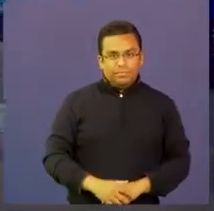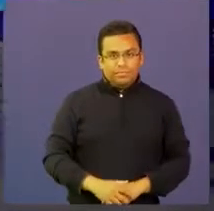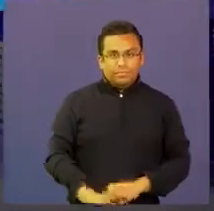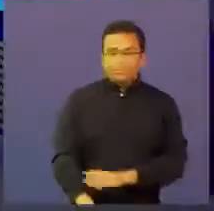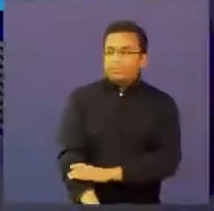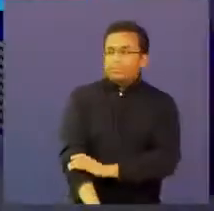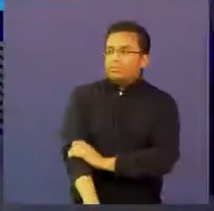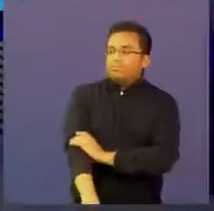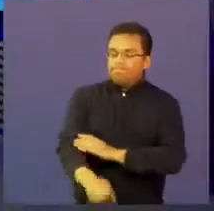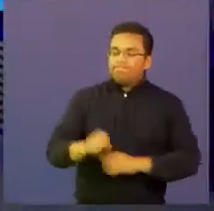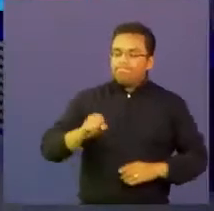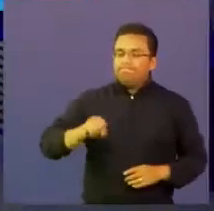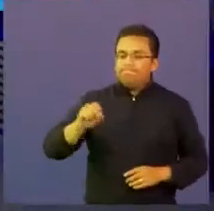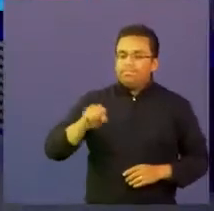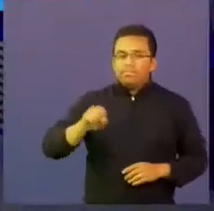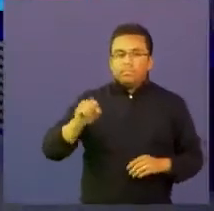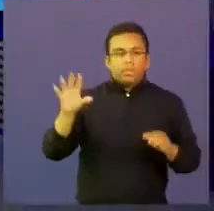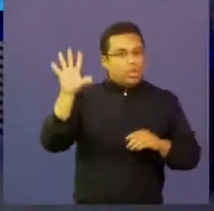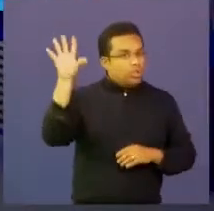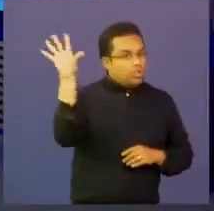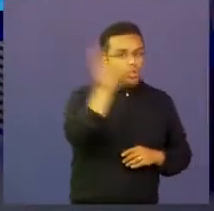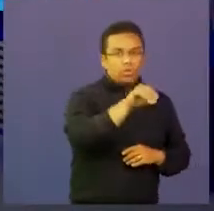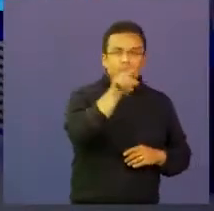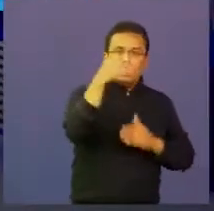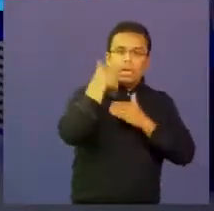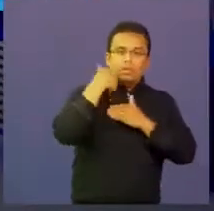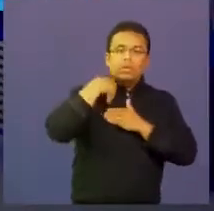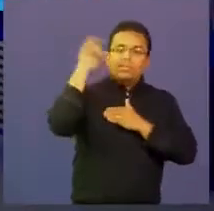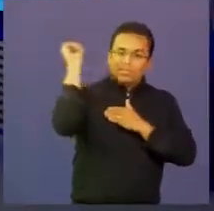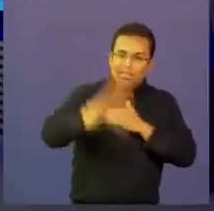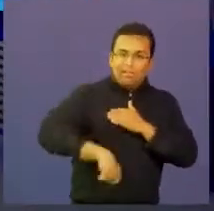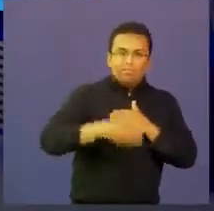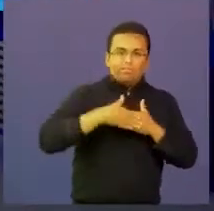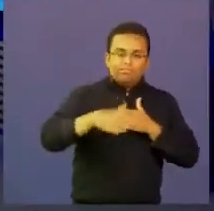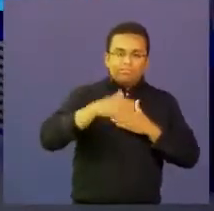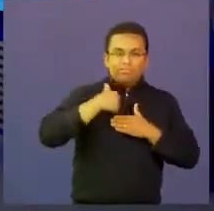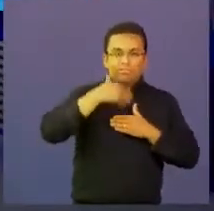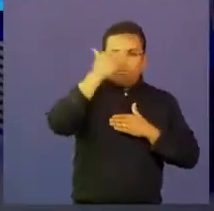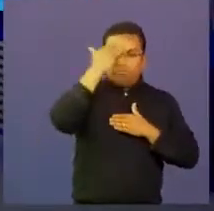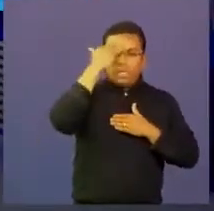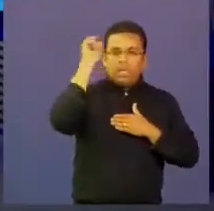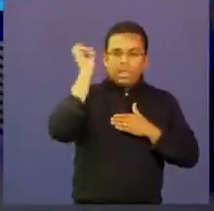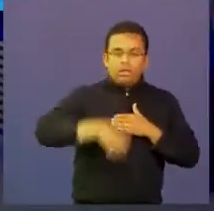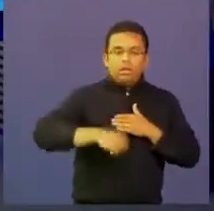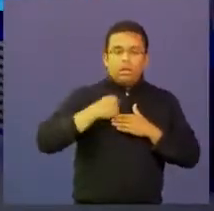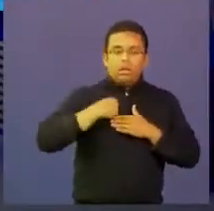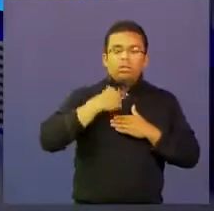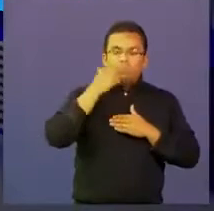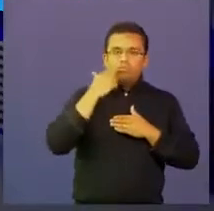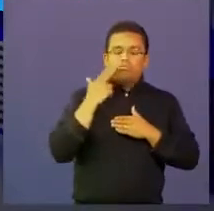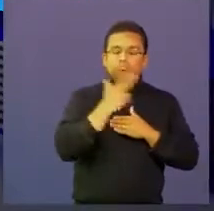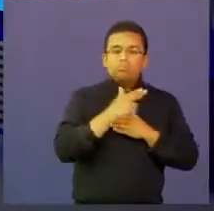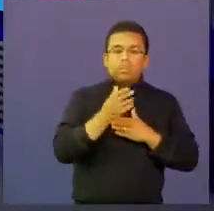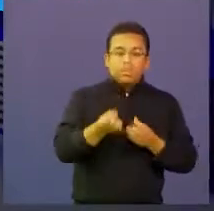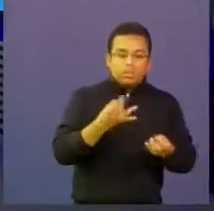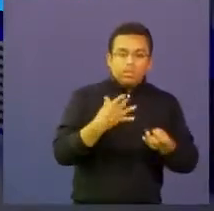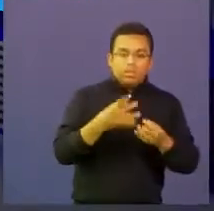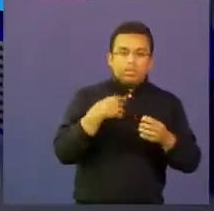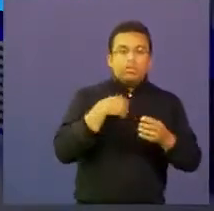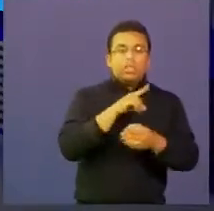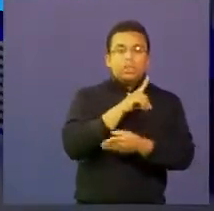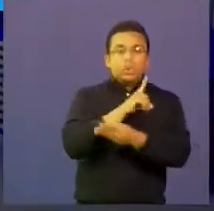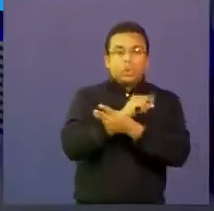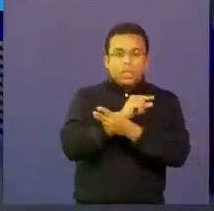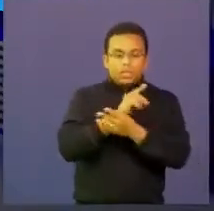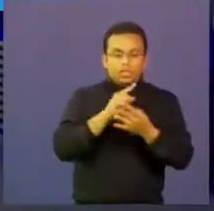debemos empezar a trabajar en este tema todos los docentes que utilicen la aplicación deben estar enviándonos en twitter